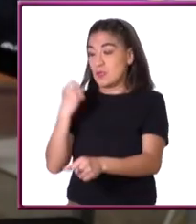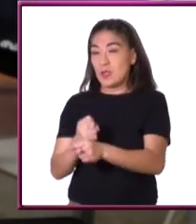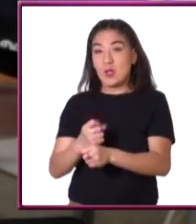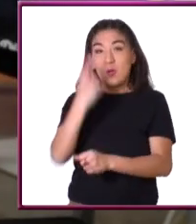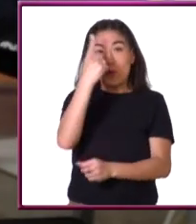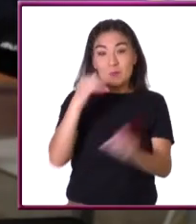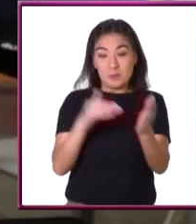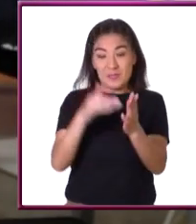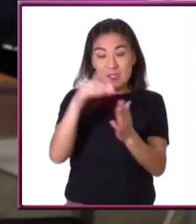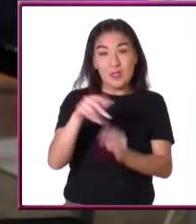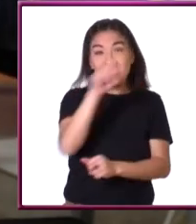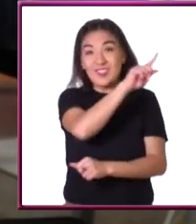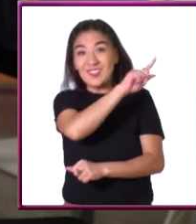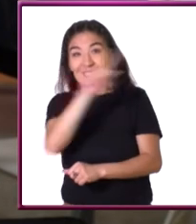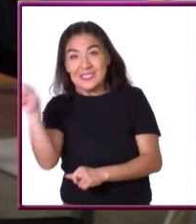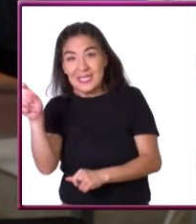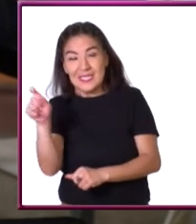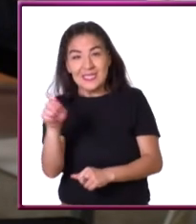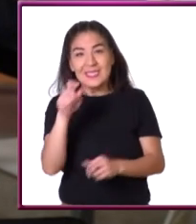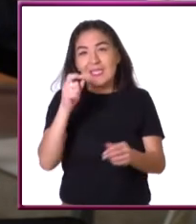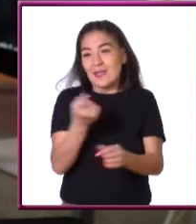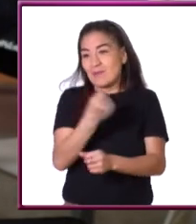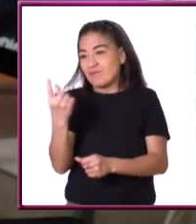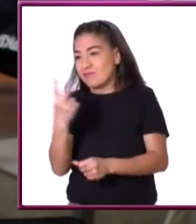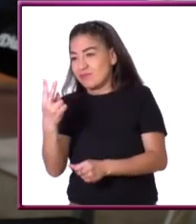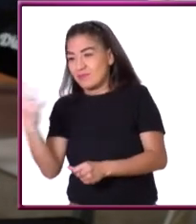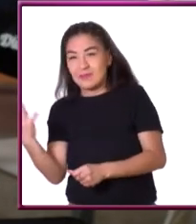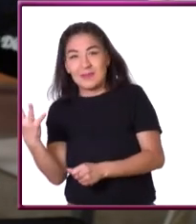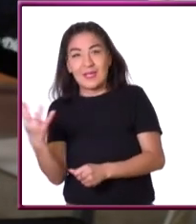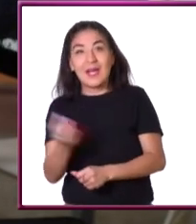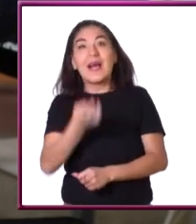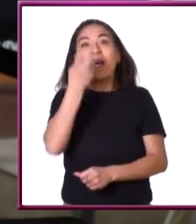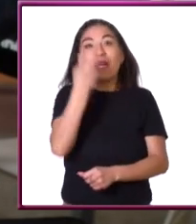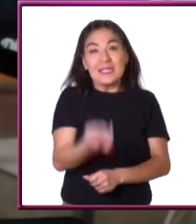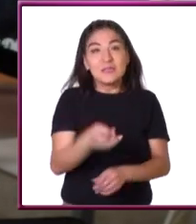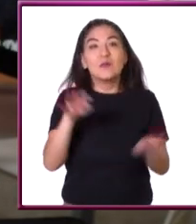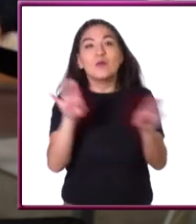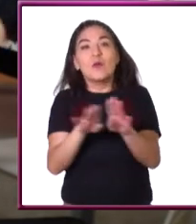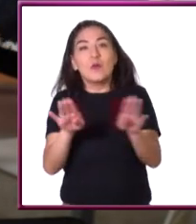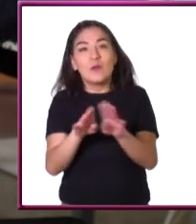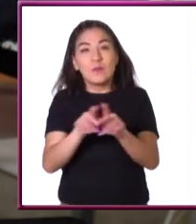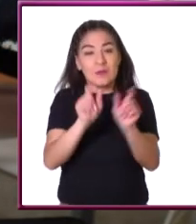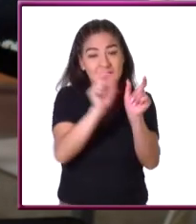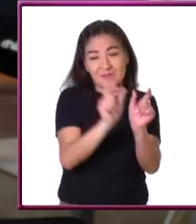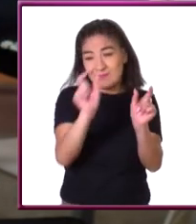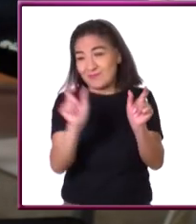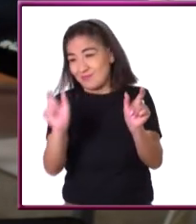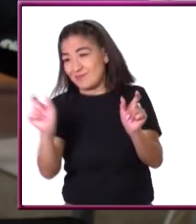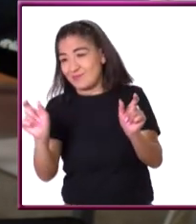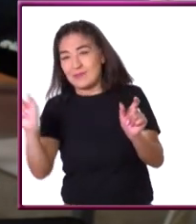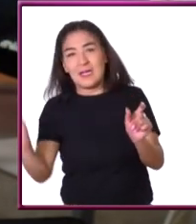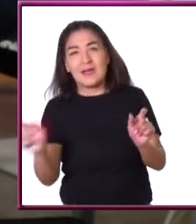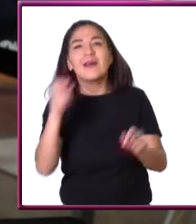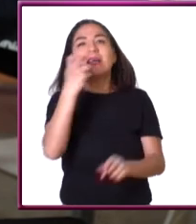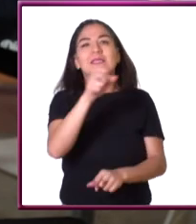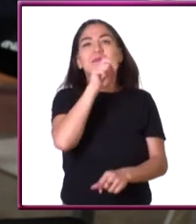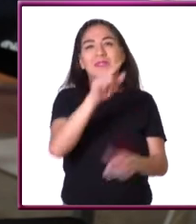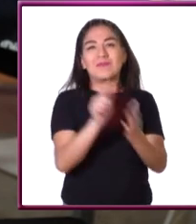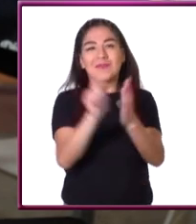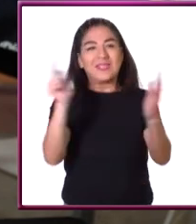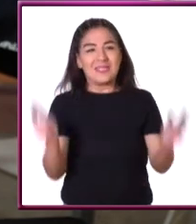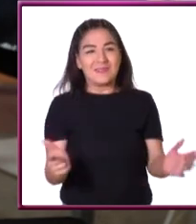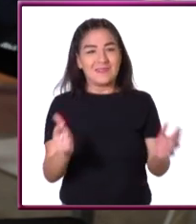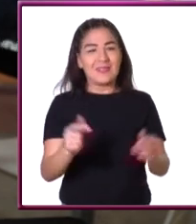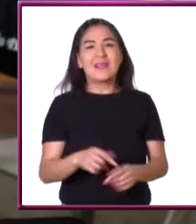tenía un millón 100 dígitos. eso equivalía a la mitad de lo que tiene el contenido el libro de Don